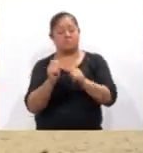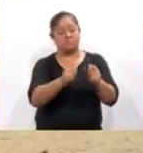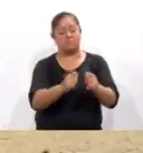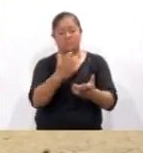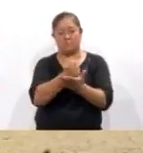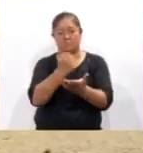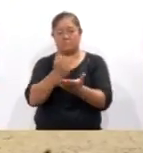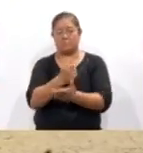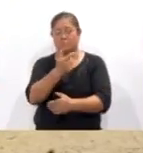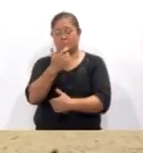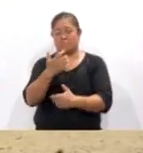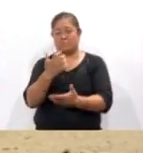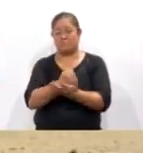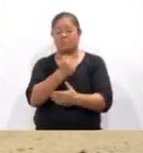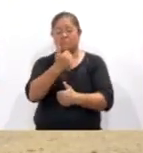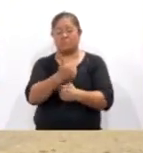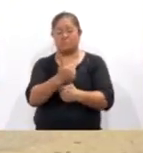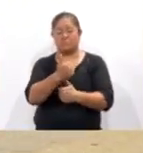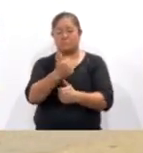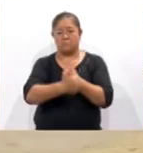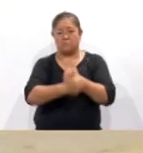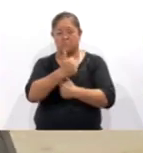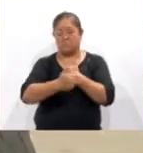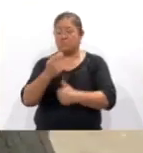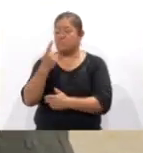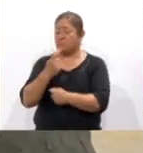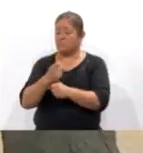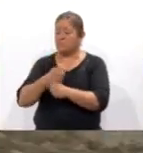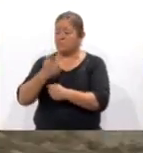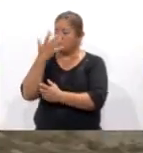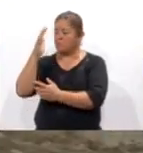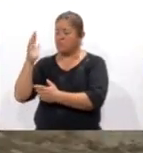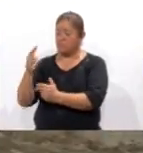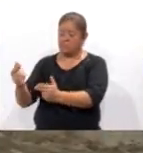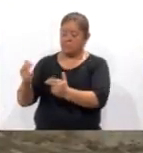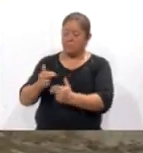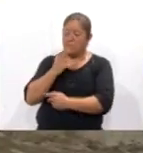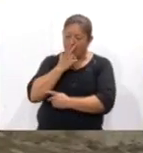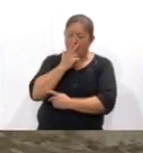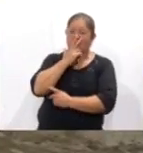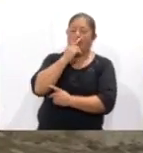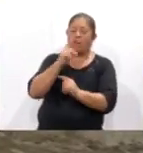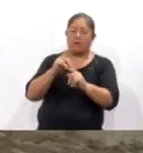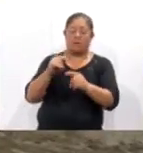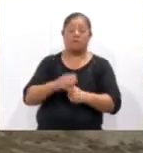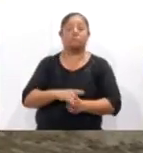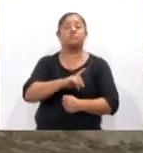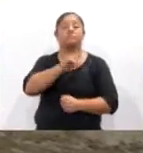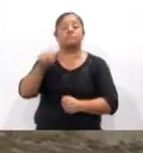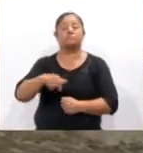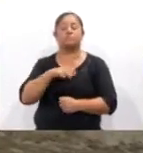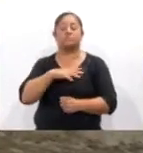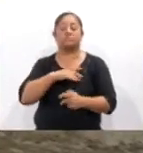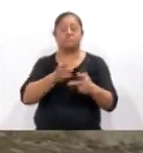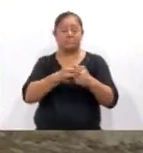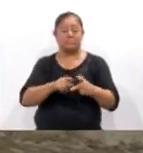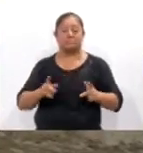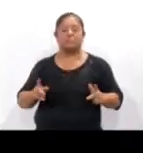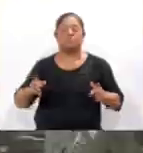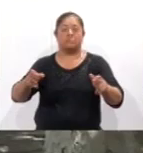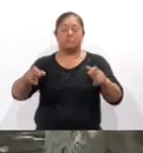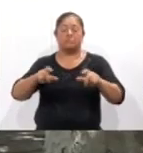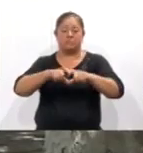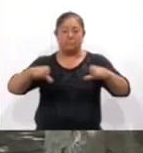ganadores del primer concurso Árboles emblemáticos de Tlaxcala y, posterior a ello, la inauguración de la exposición fotográfica de las imágenes